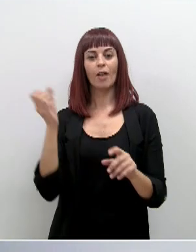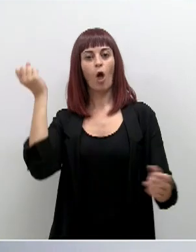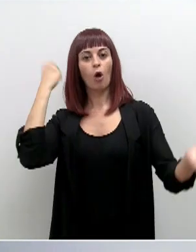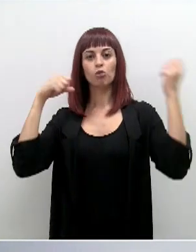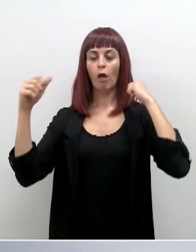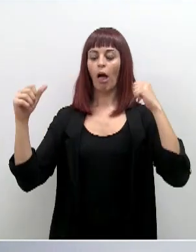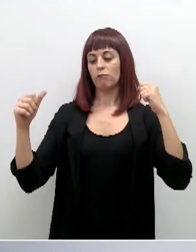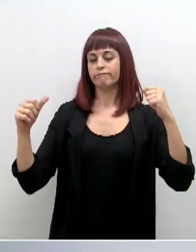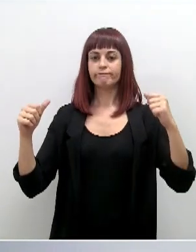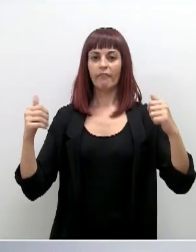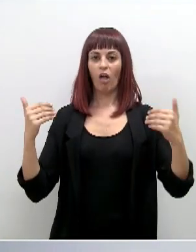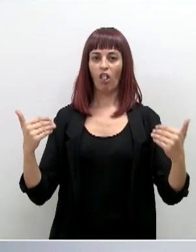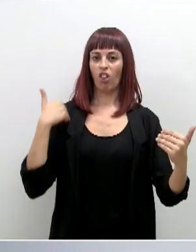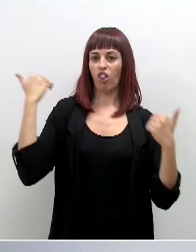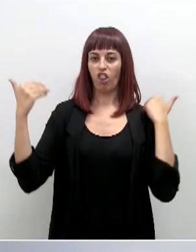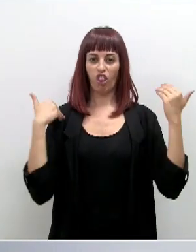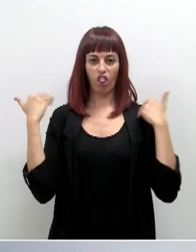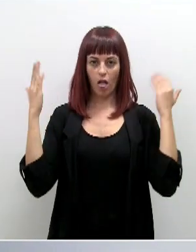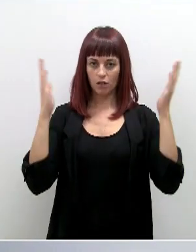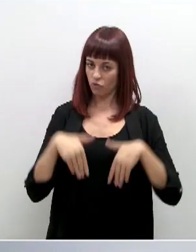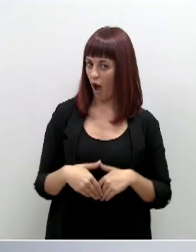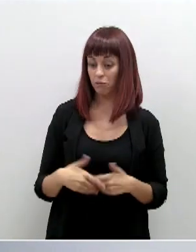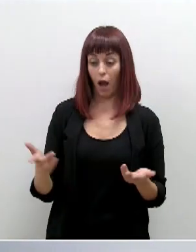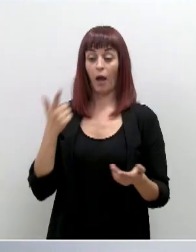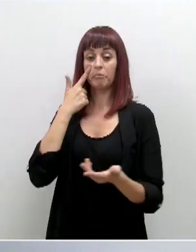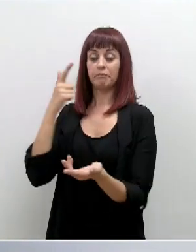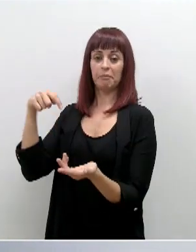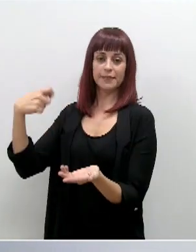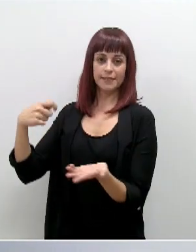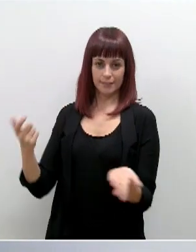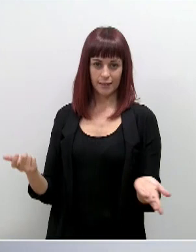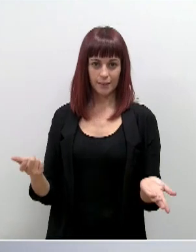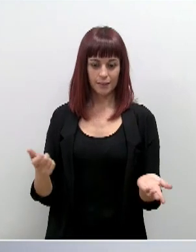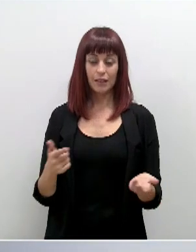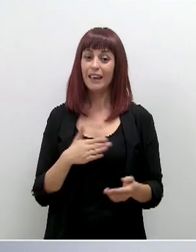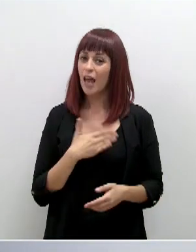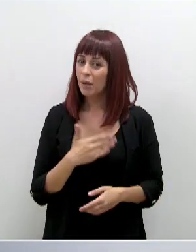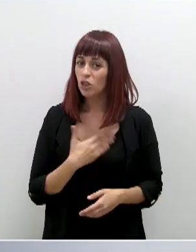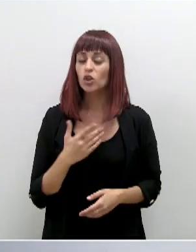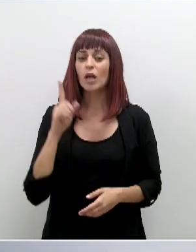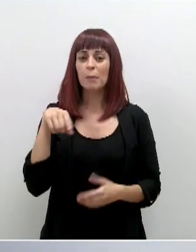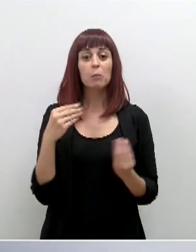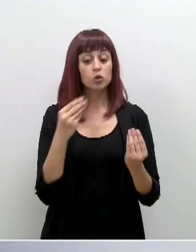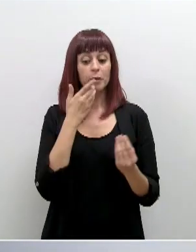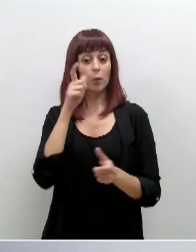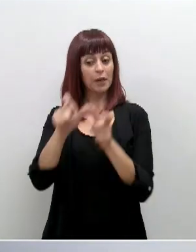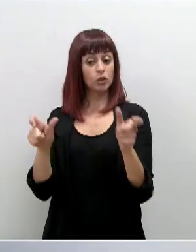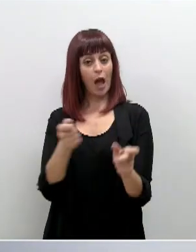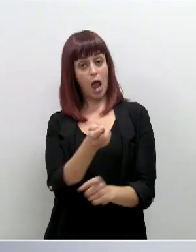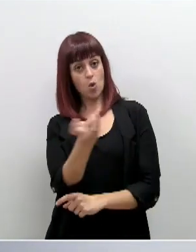irresponsables frente a la pandemia en esa situación. Lamento profundamente también que haya personas